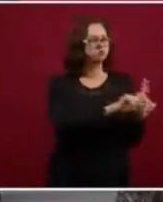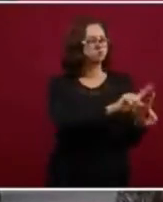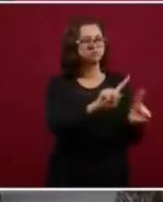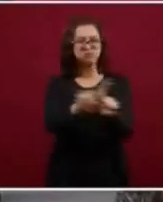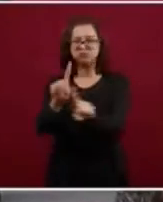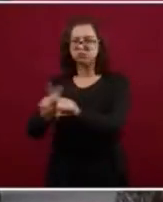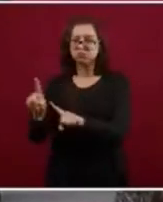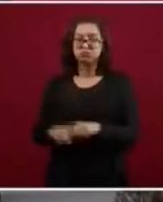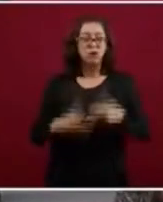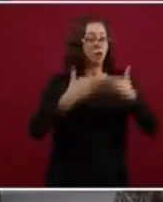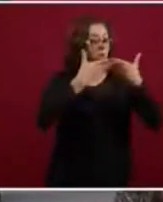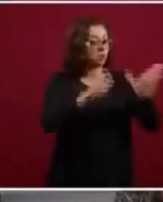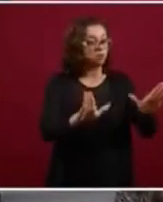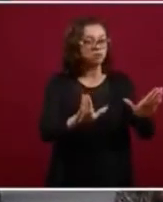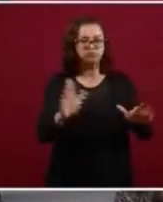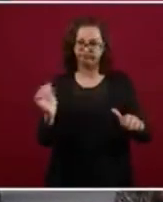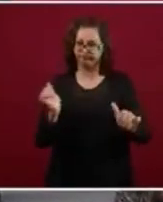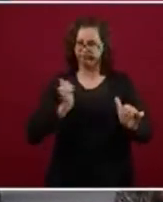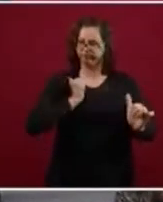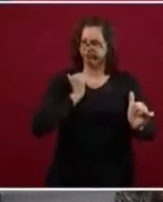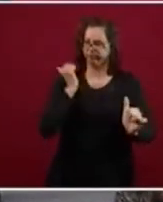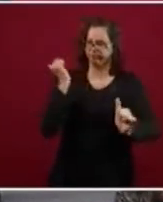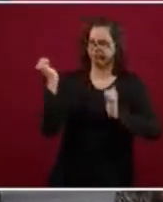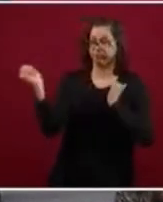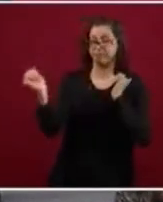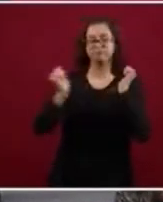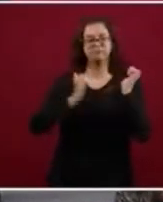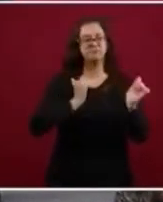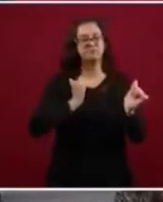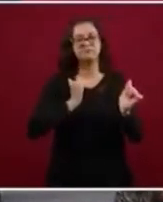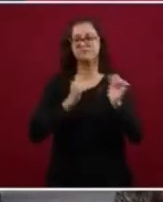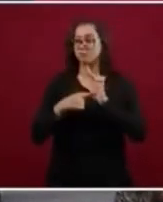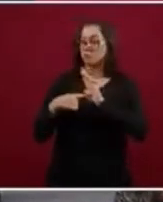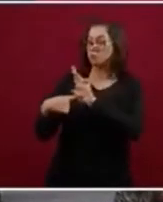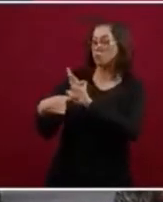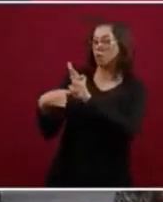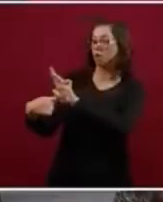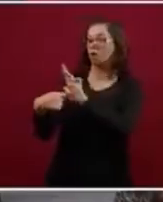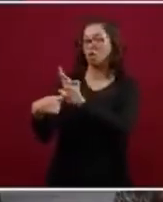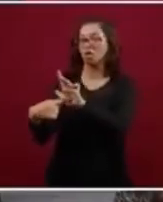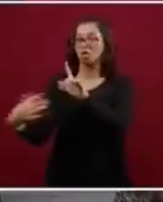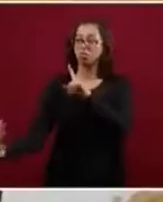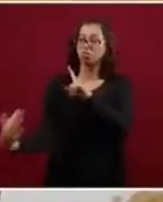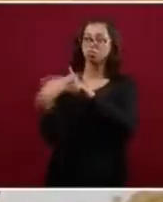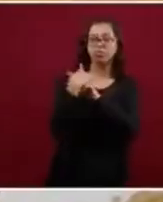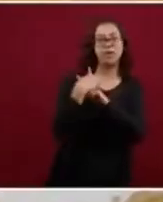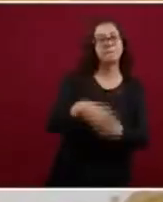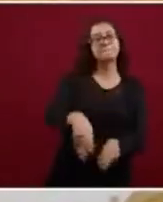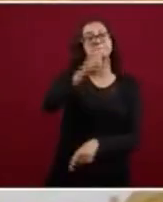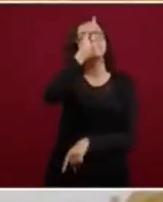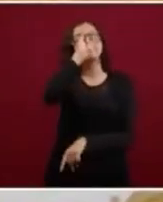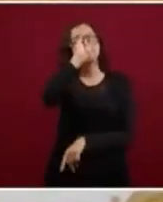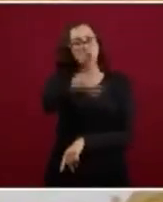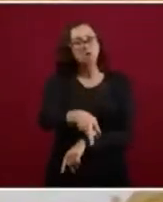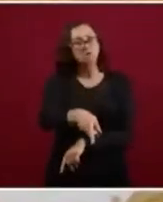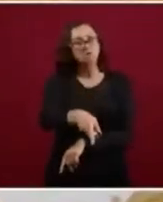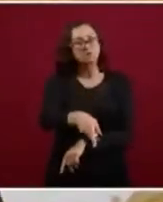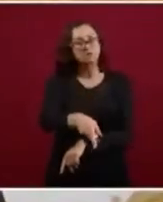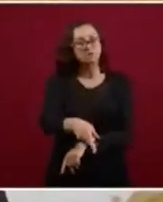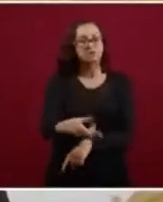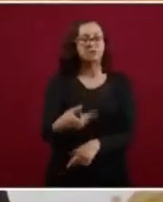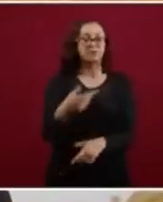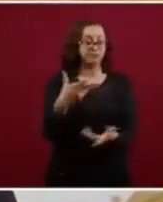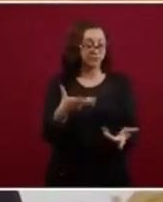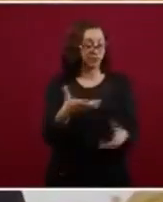público que deben destinarse sin ninguna distinción, que les